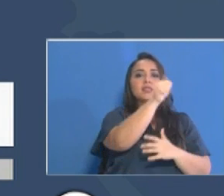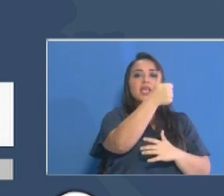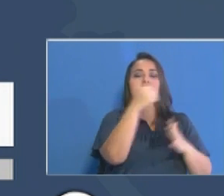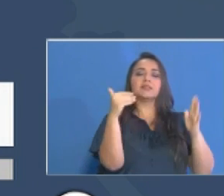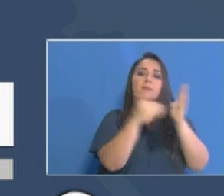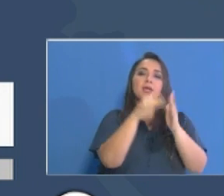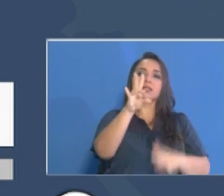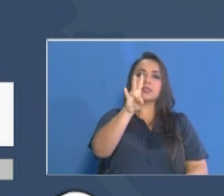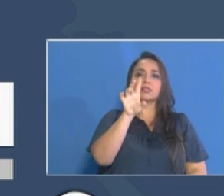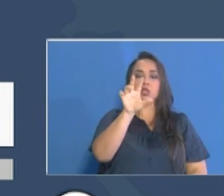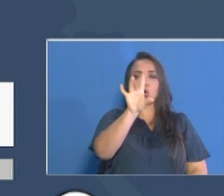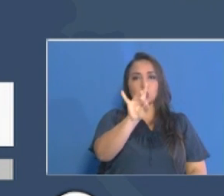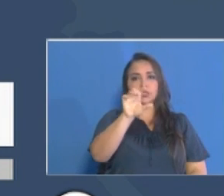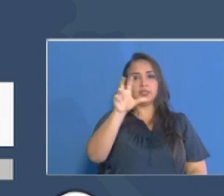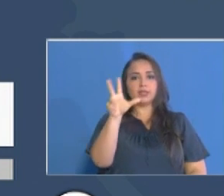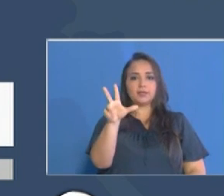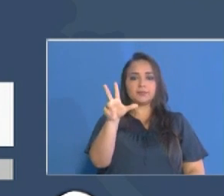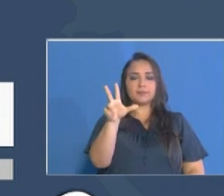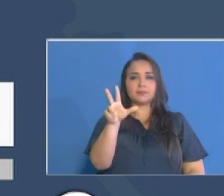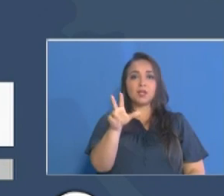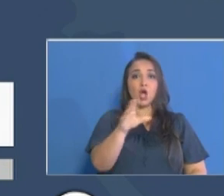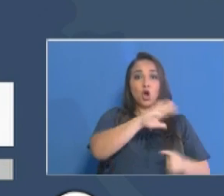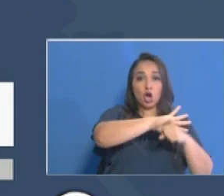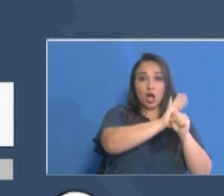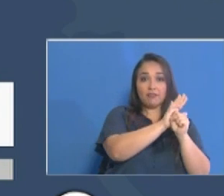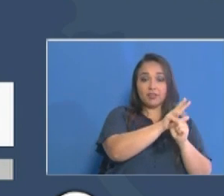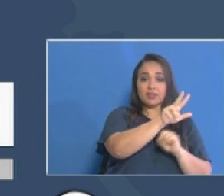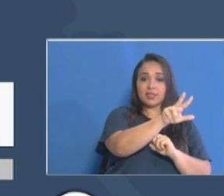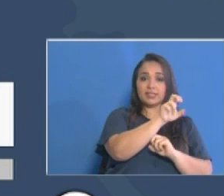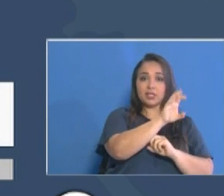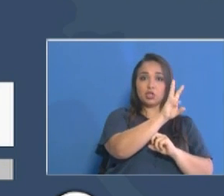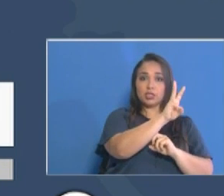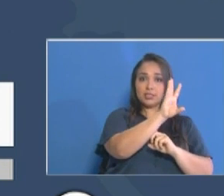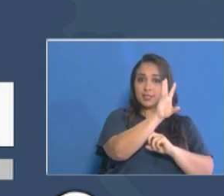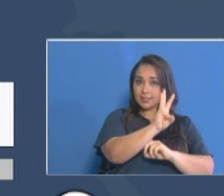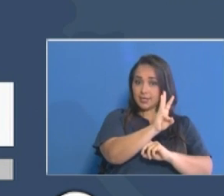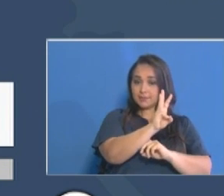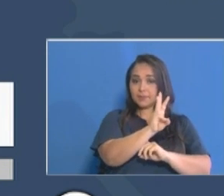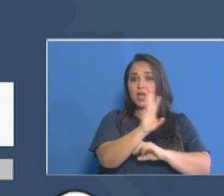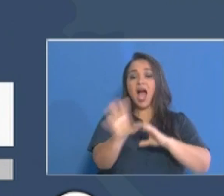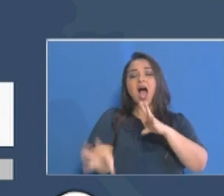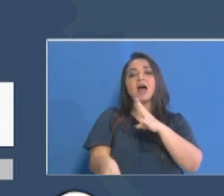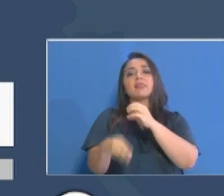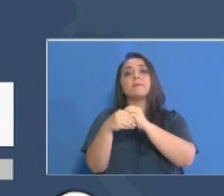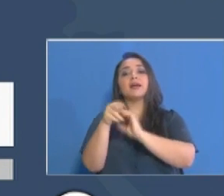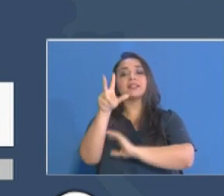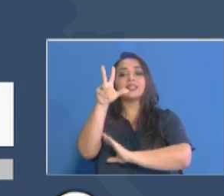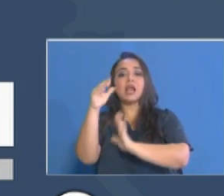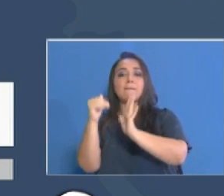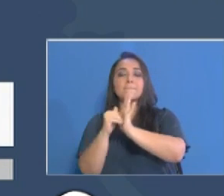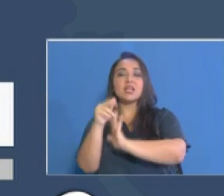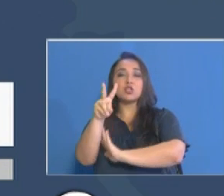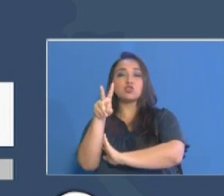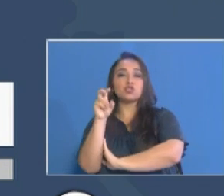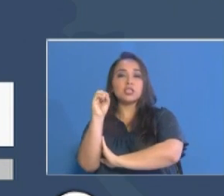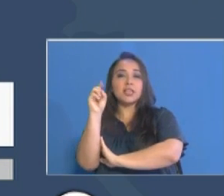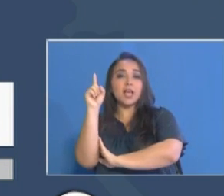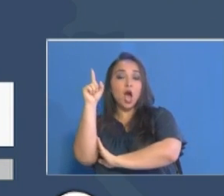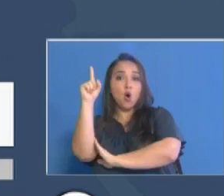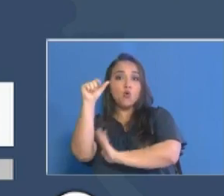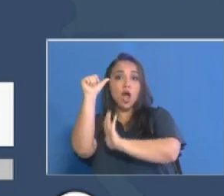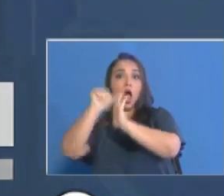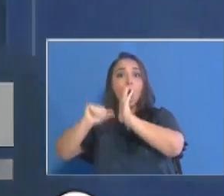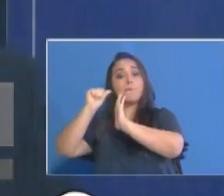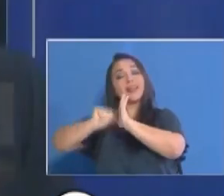366 son por COVID, y además hemos realizado 3.201 cirugías. Es decir,